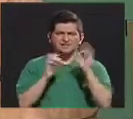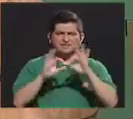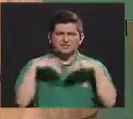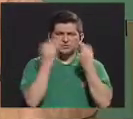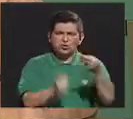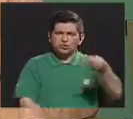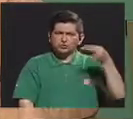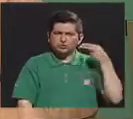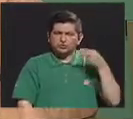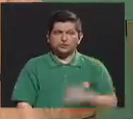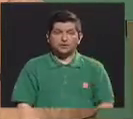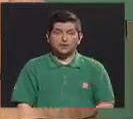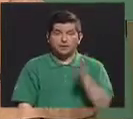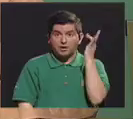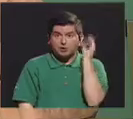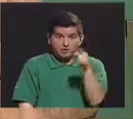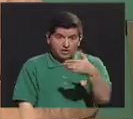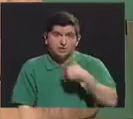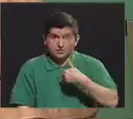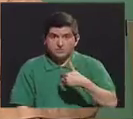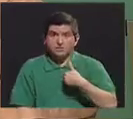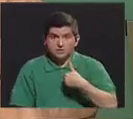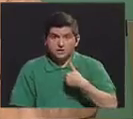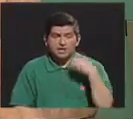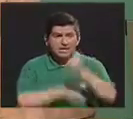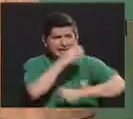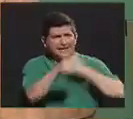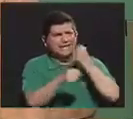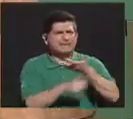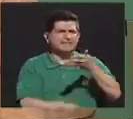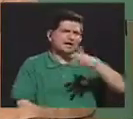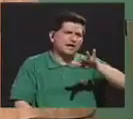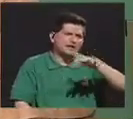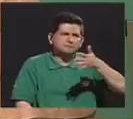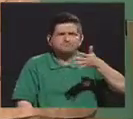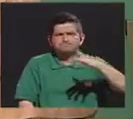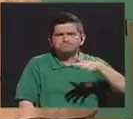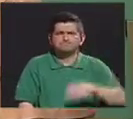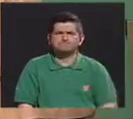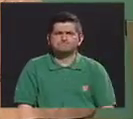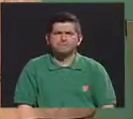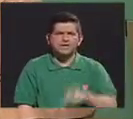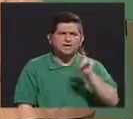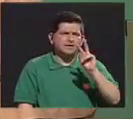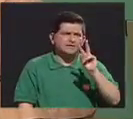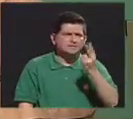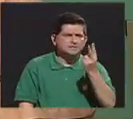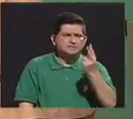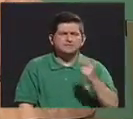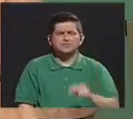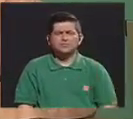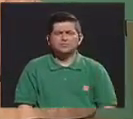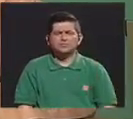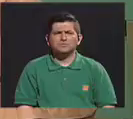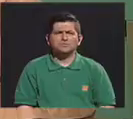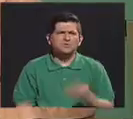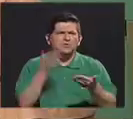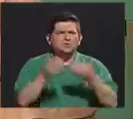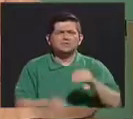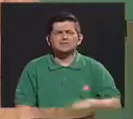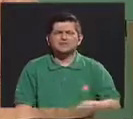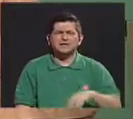además son mujeres que tienen en edades, más o menos edades, están entre la segunda década de la vida. Y